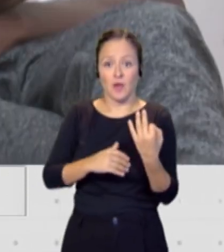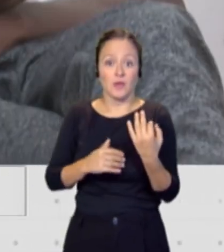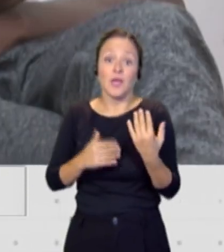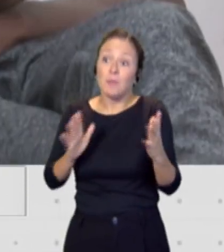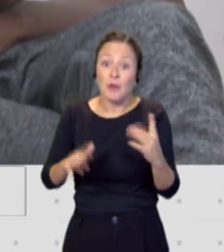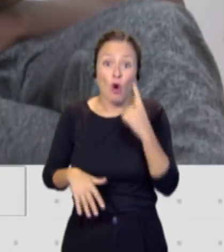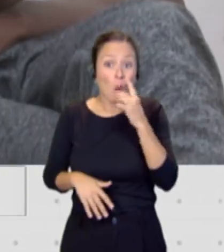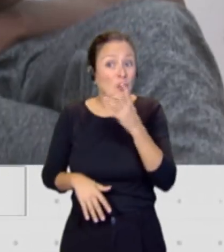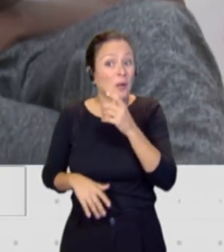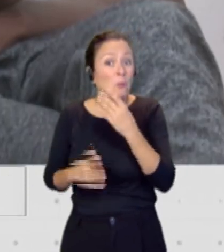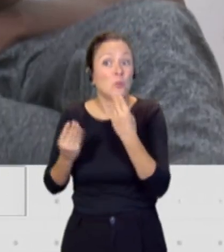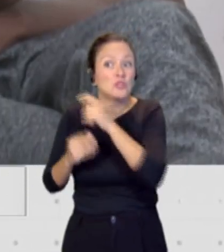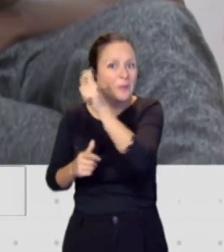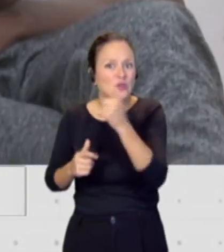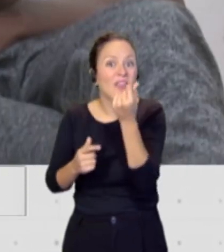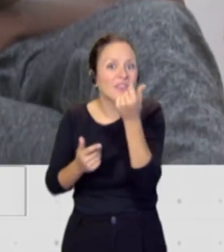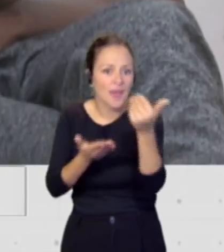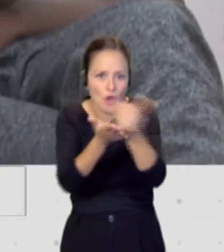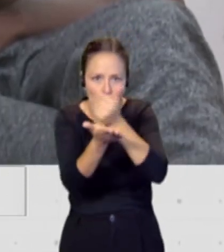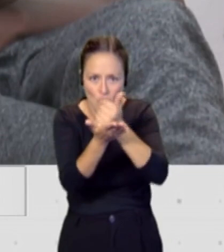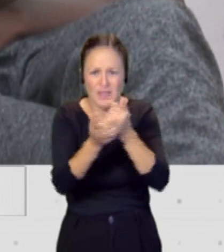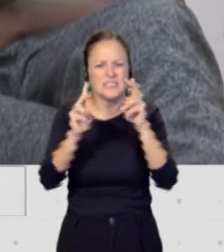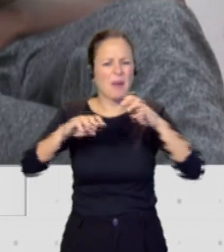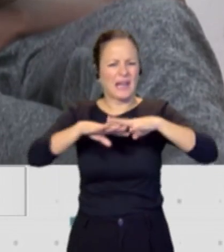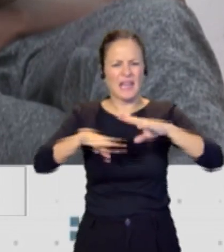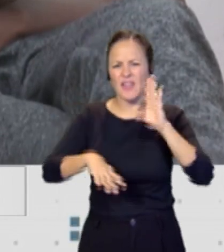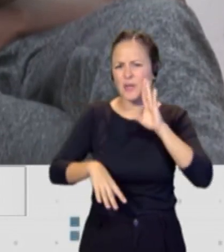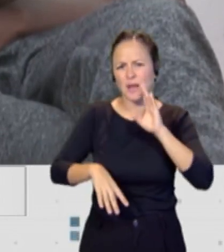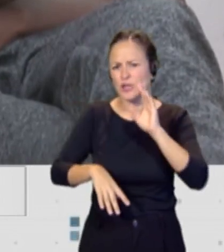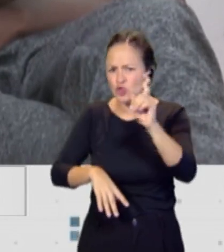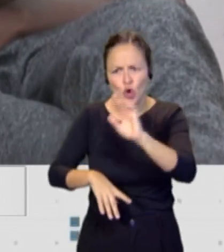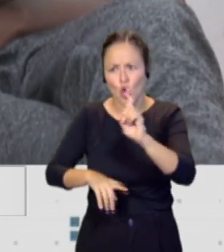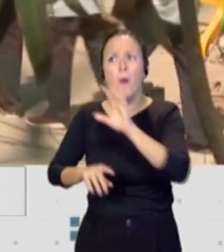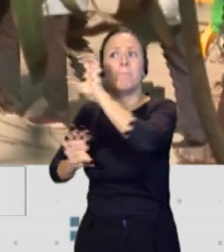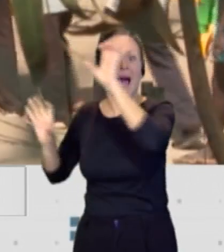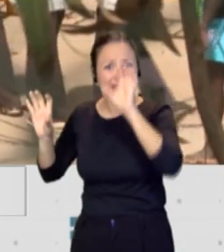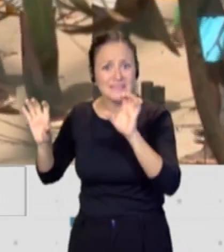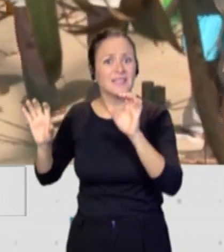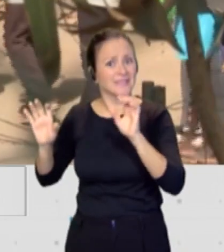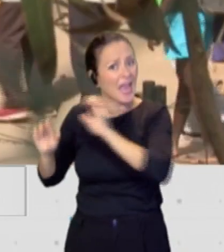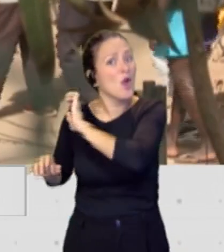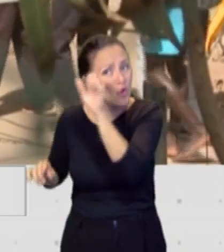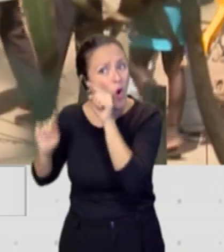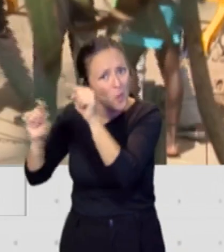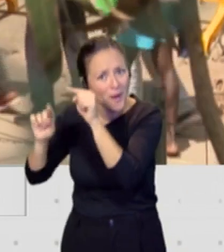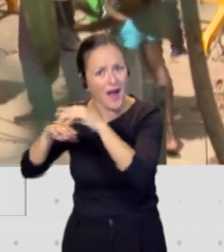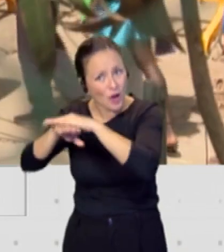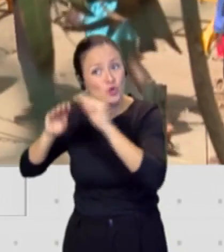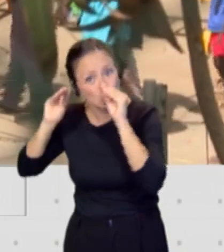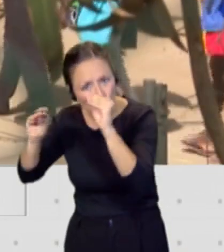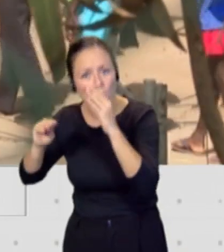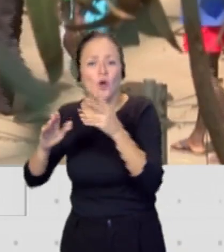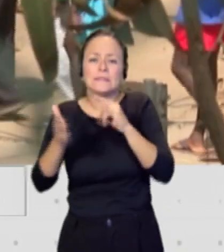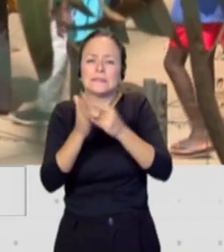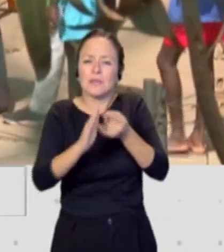dinero. Y no solamente hablamos de redes criminales, estamos hablando también de los propios países, de los propios estados europeos, que con esos sistemas de